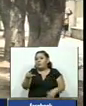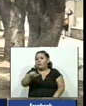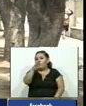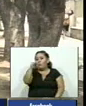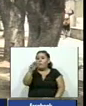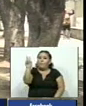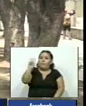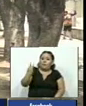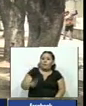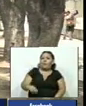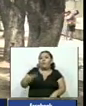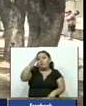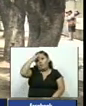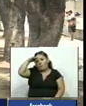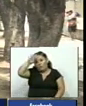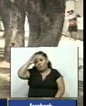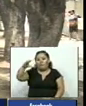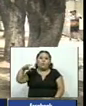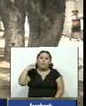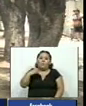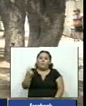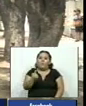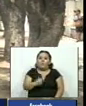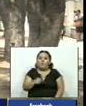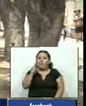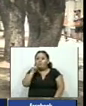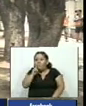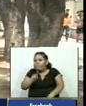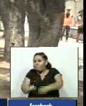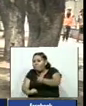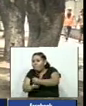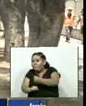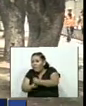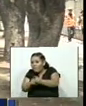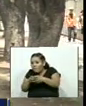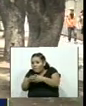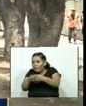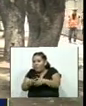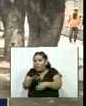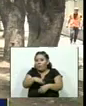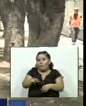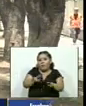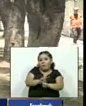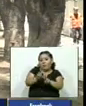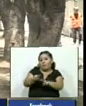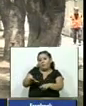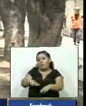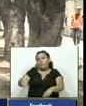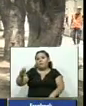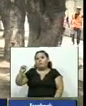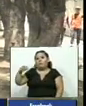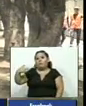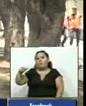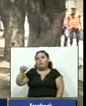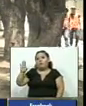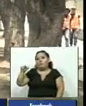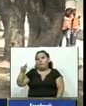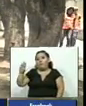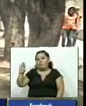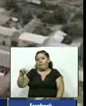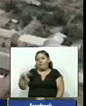entre venezolanos cubanos y colombianos está detrás de las movilizaciones en La Paz, Cochabamba y Santa Cruz con fines de